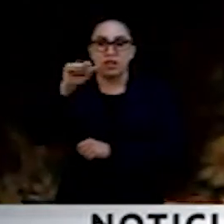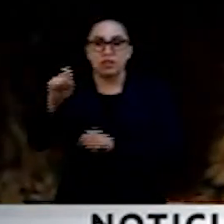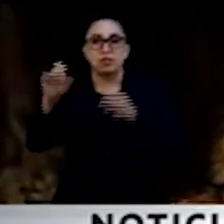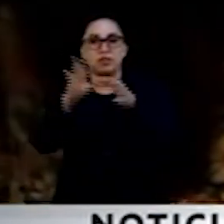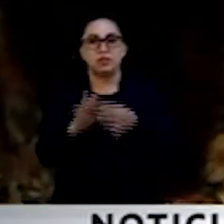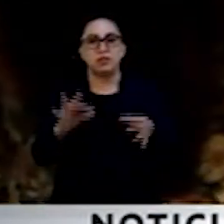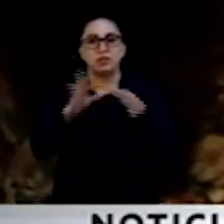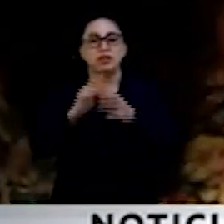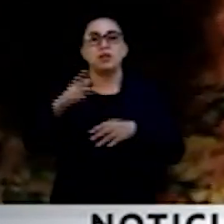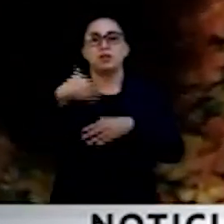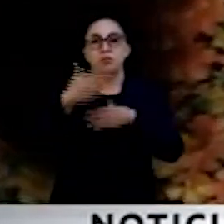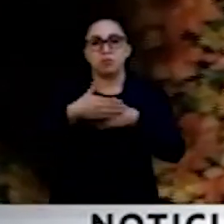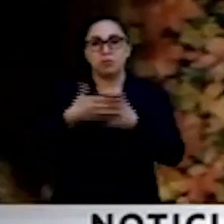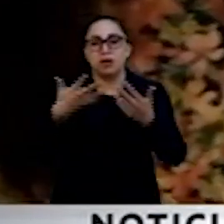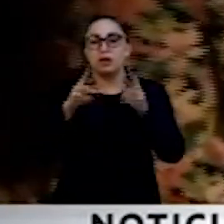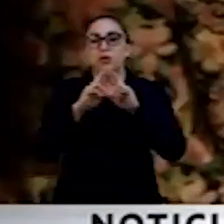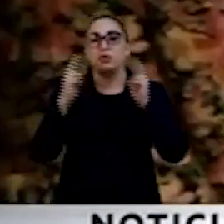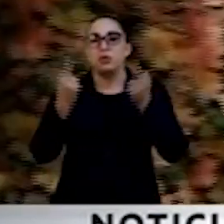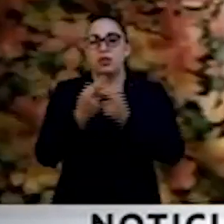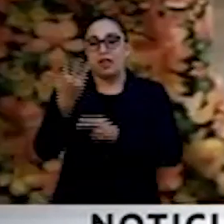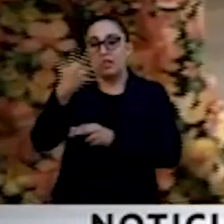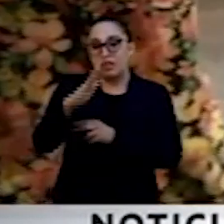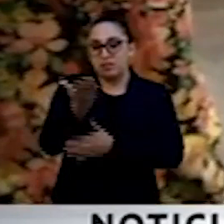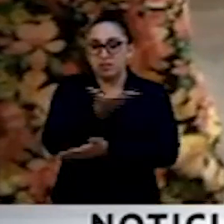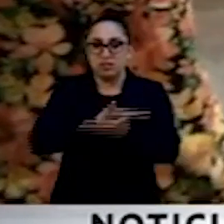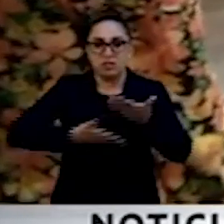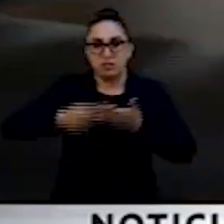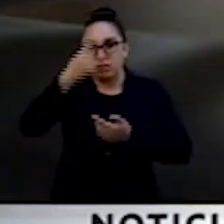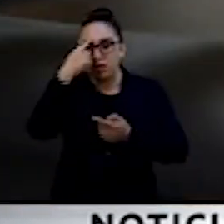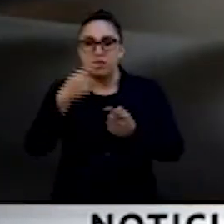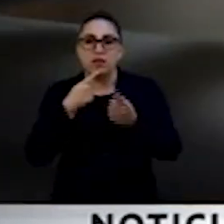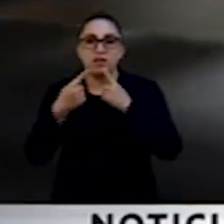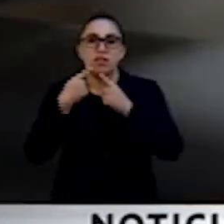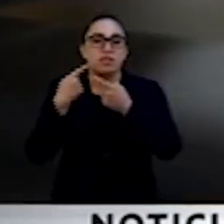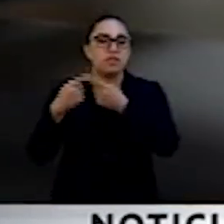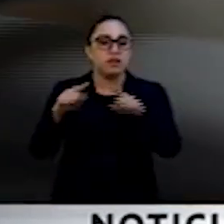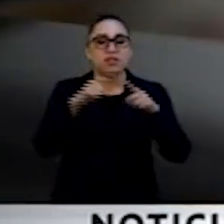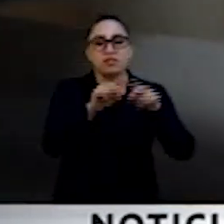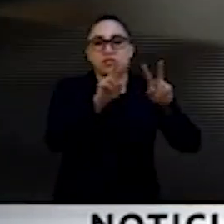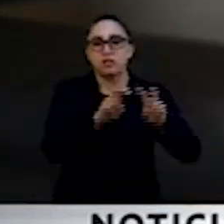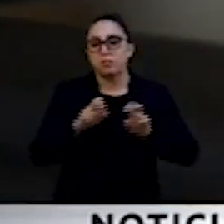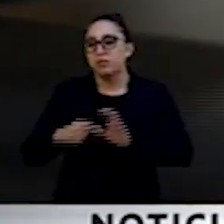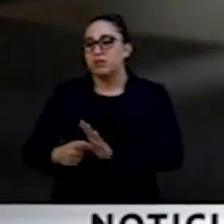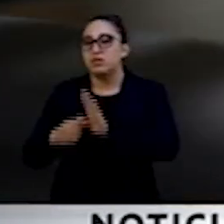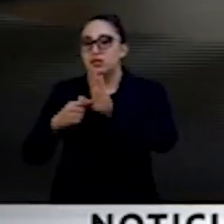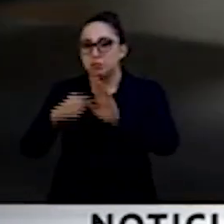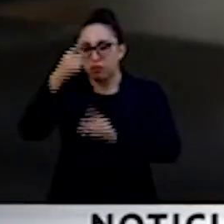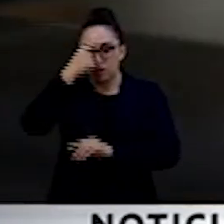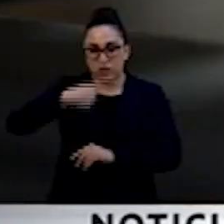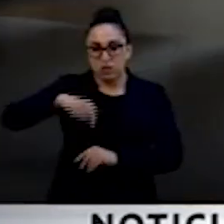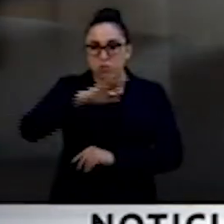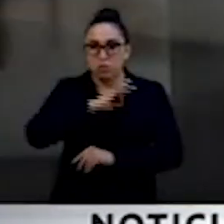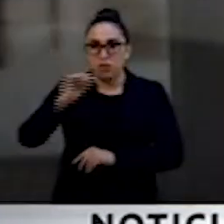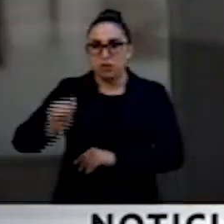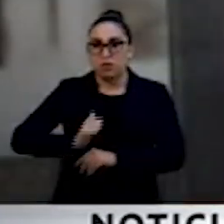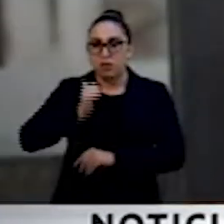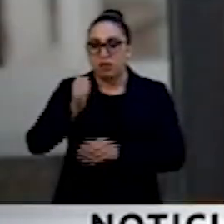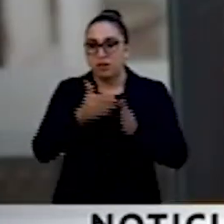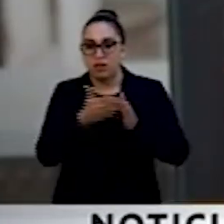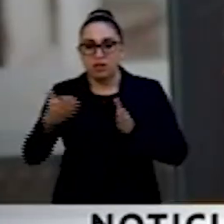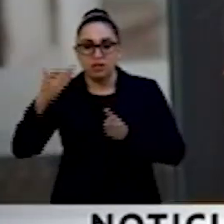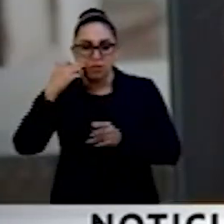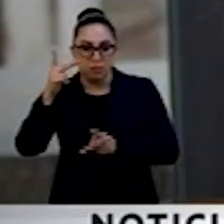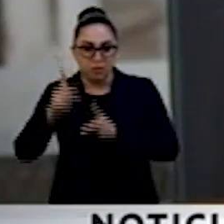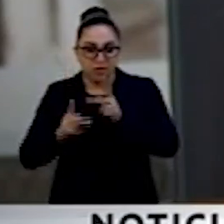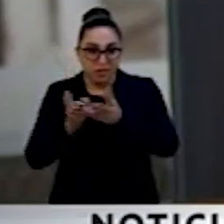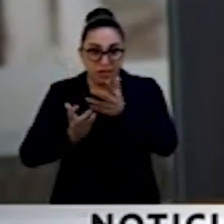que se realizarán 10 mesas de trabajo para discutir cada uno de los puntos presentados, para que aprovechando este periodo de receso, se